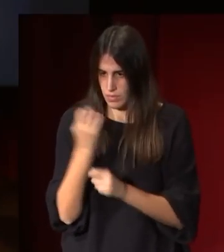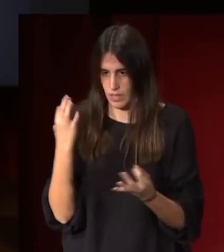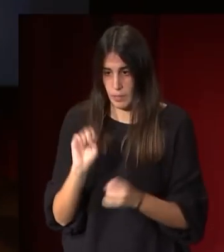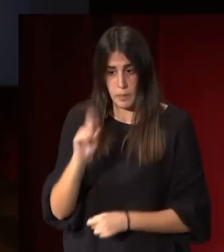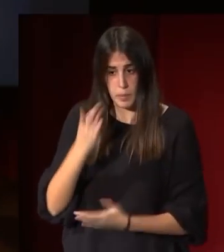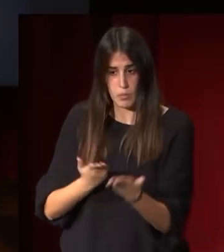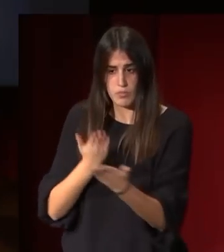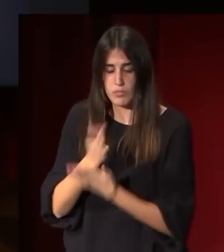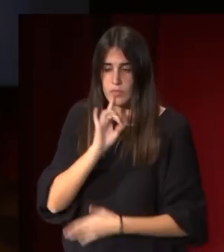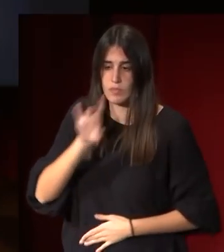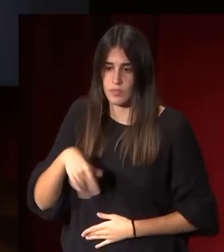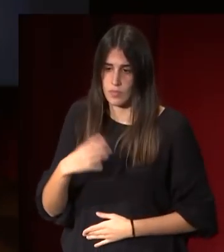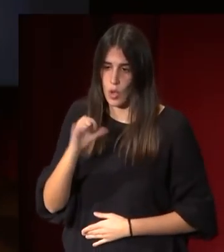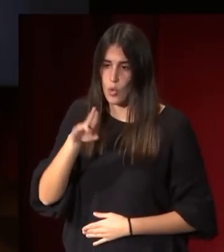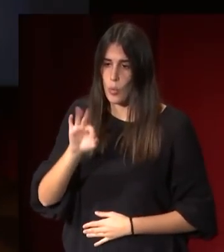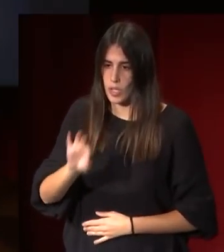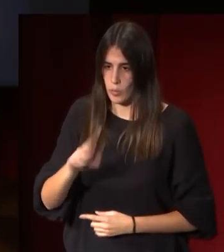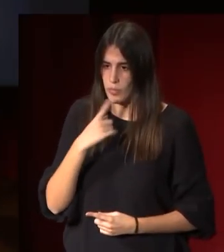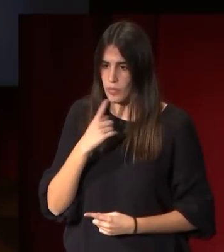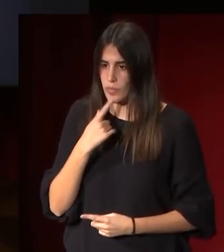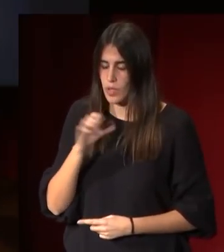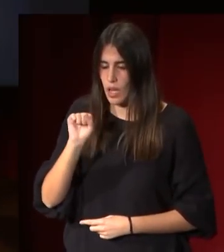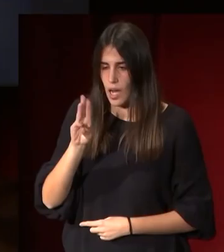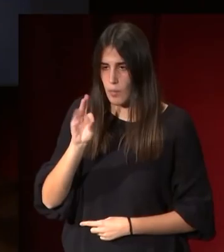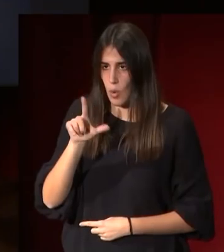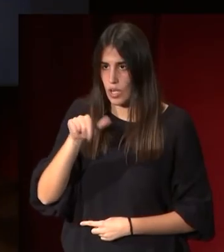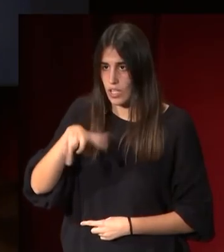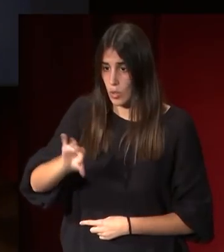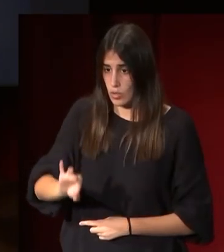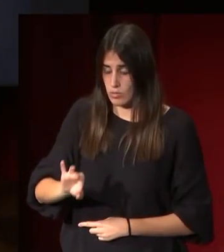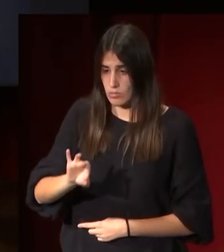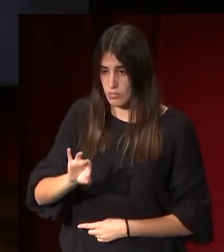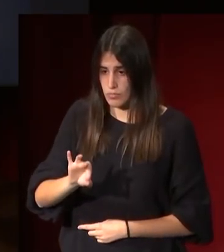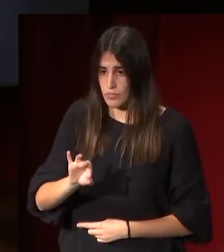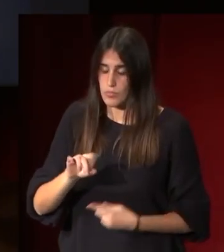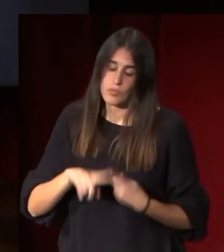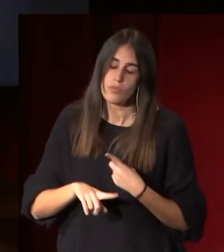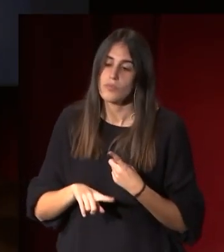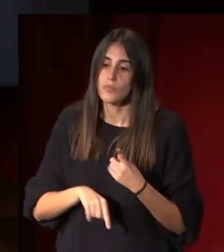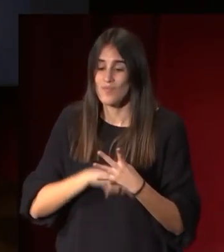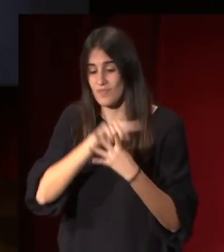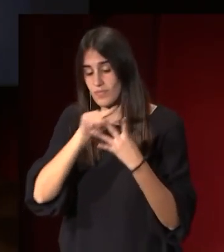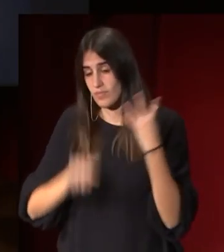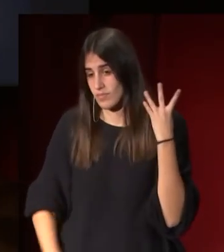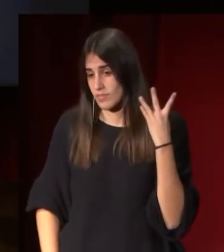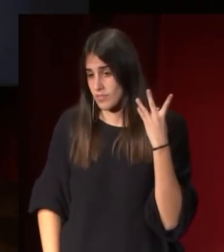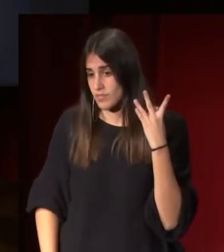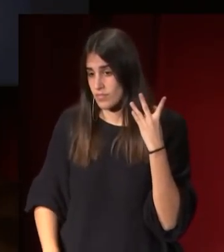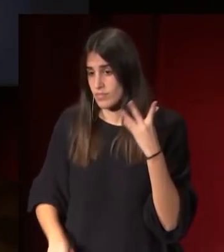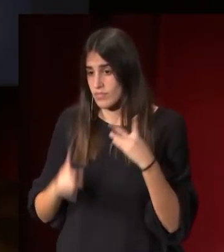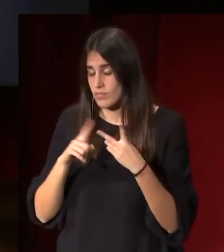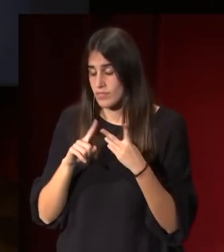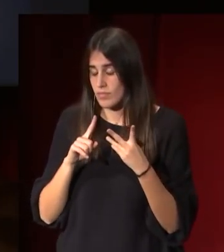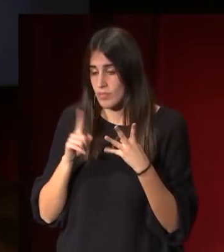encarga a Álvarez Cubero realizar un apolino y a los otros escultores a Ramón